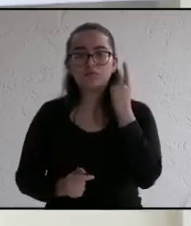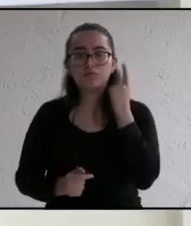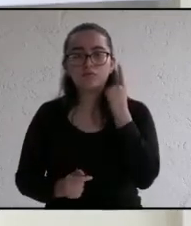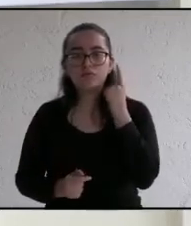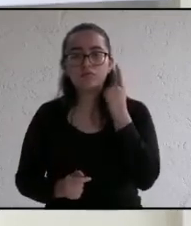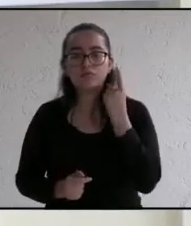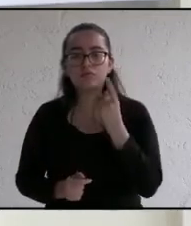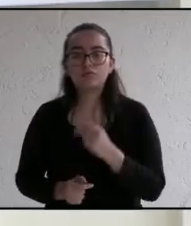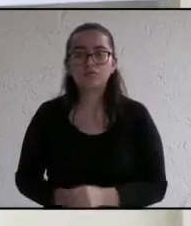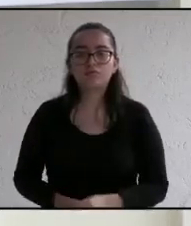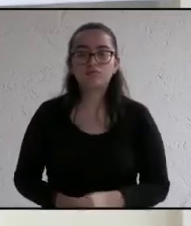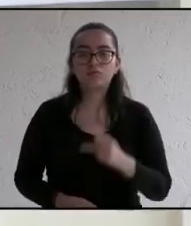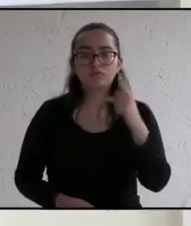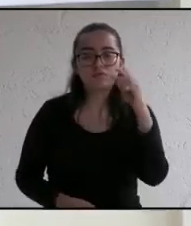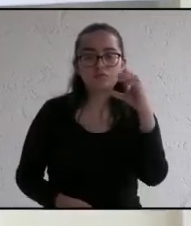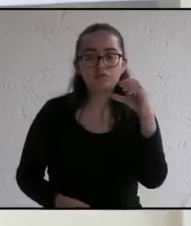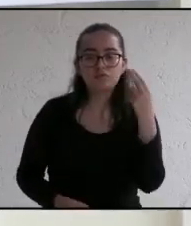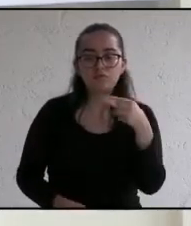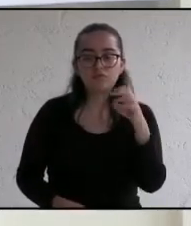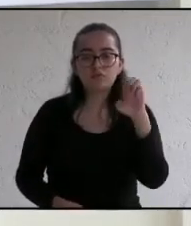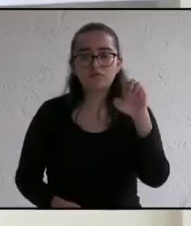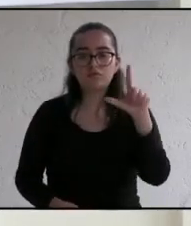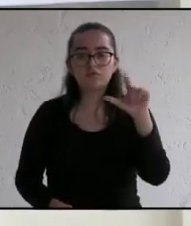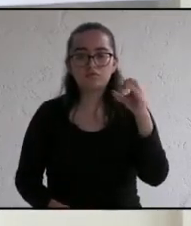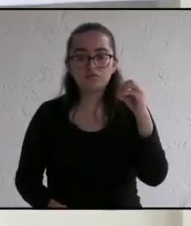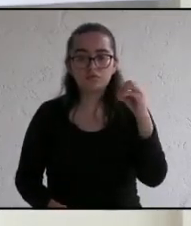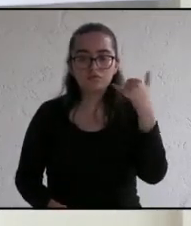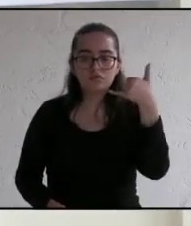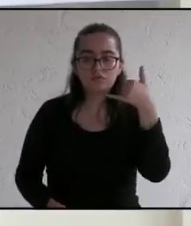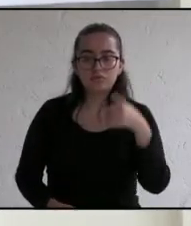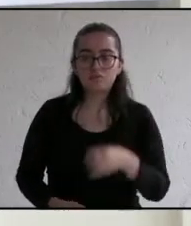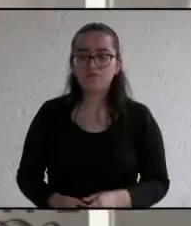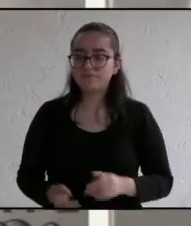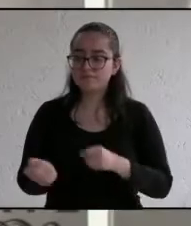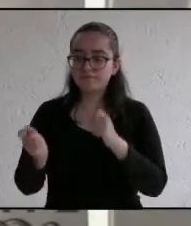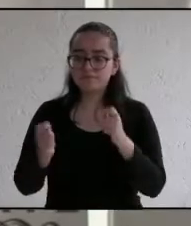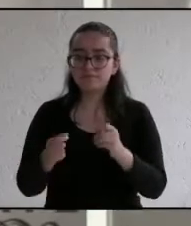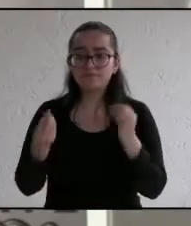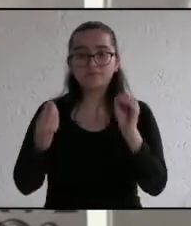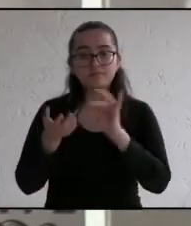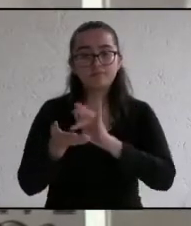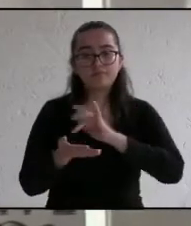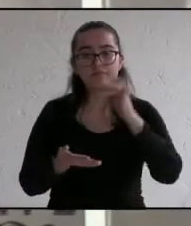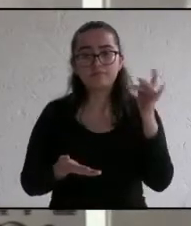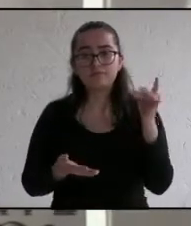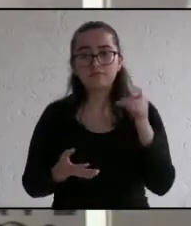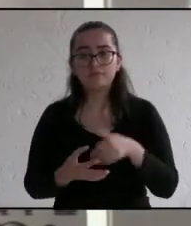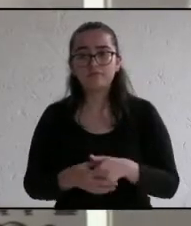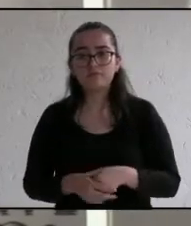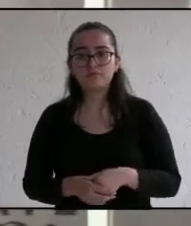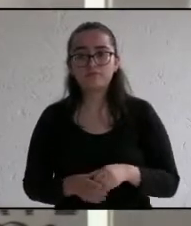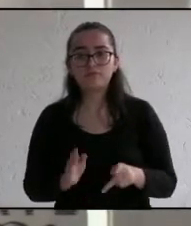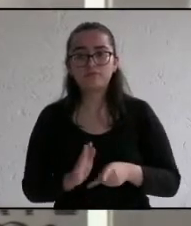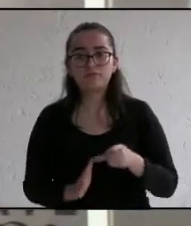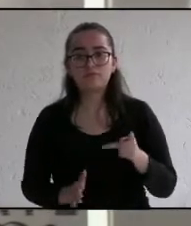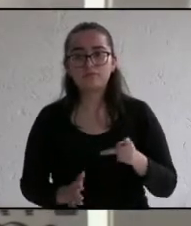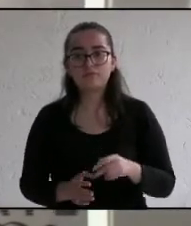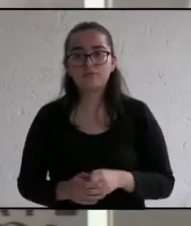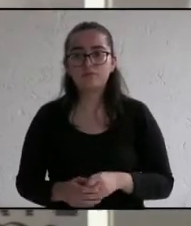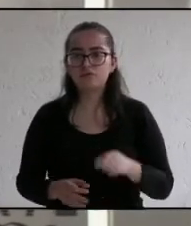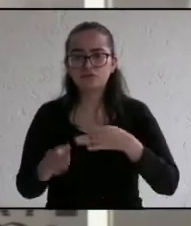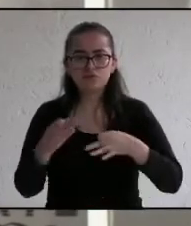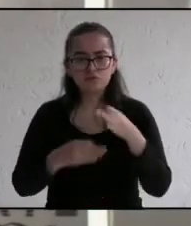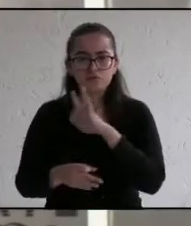candidato del partido cardenista Eloy Alejandro Sampieri. Adelante candidato. Muchísimas gracias. Repito de nueva cuenta todo es viable